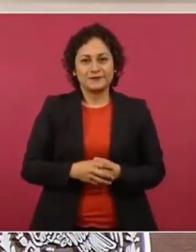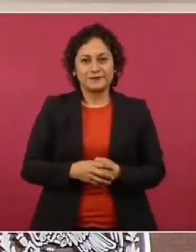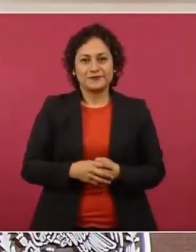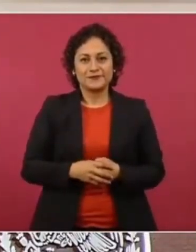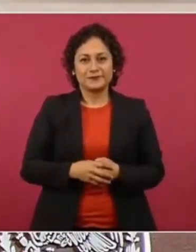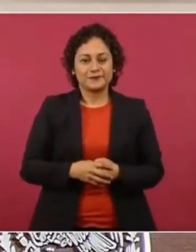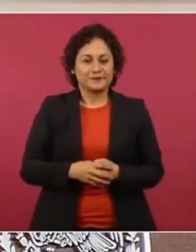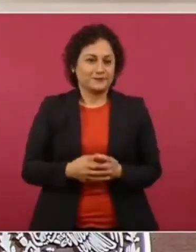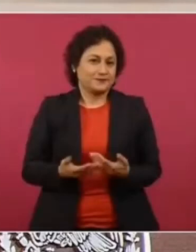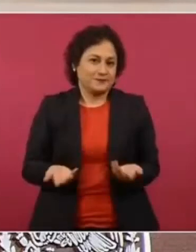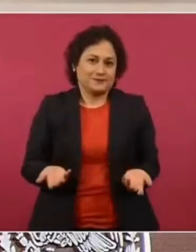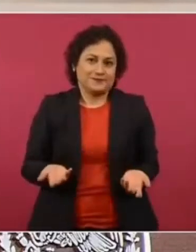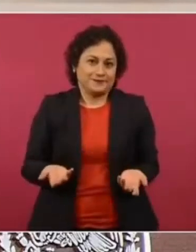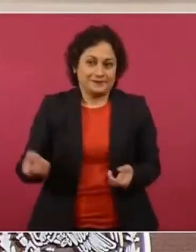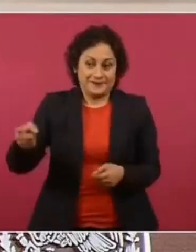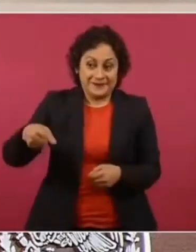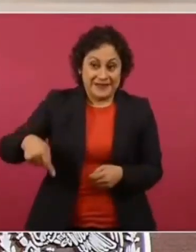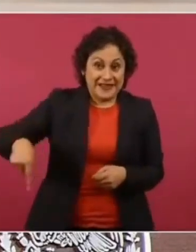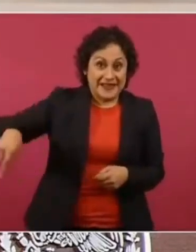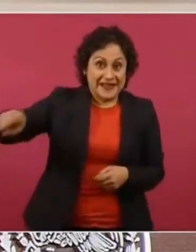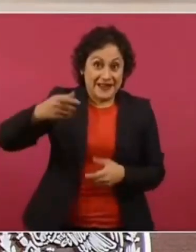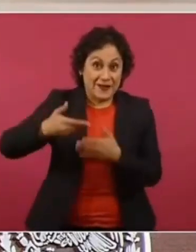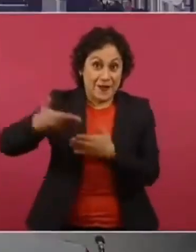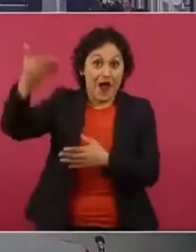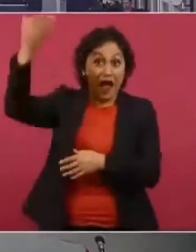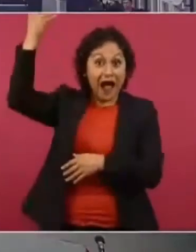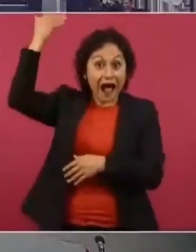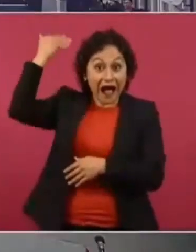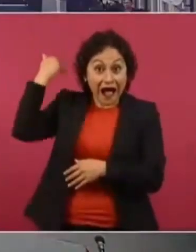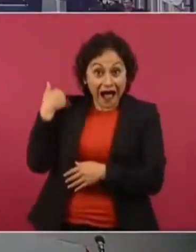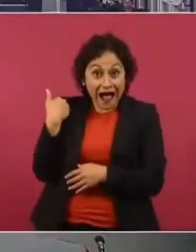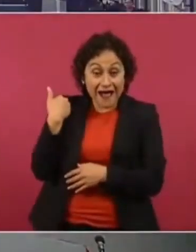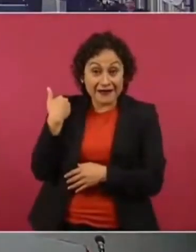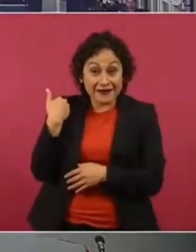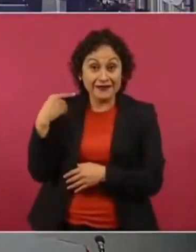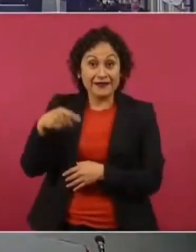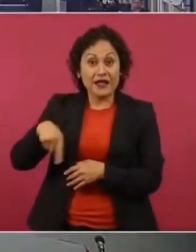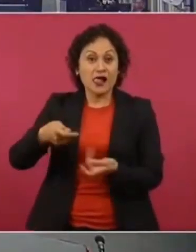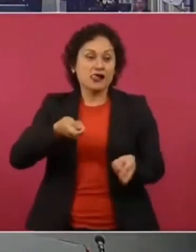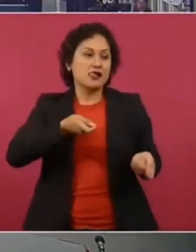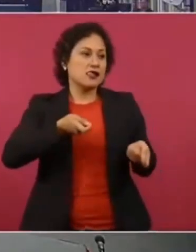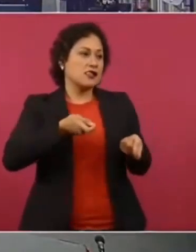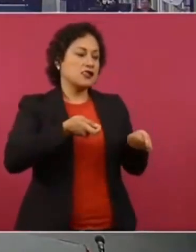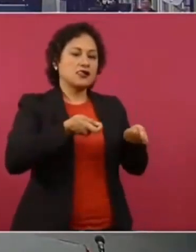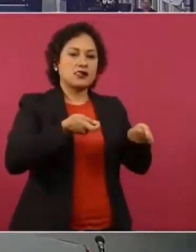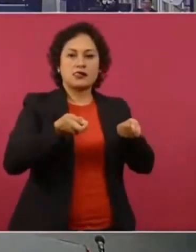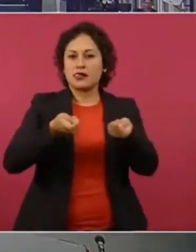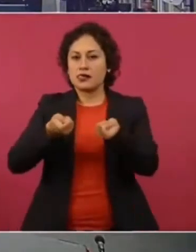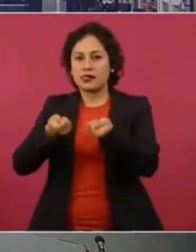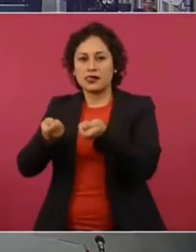eran los que mandaban los jefes